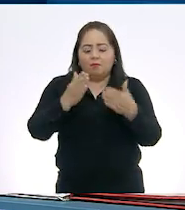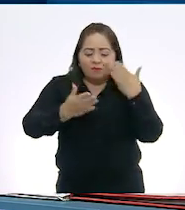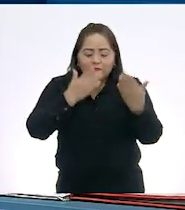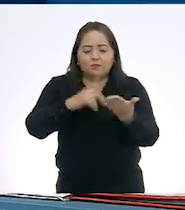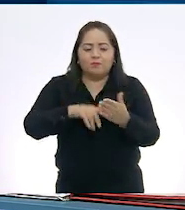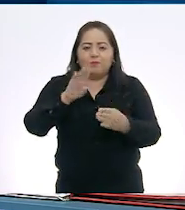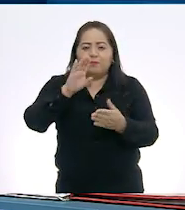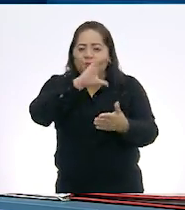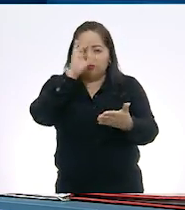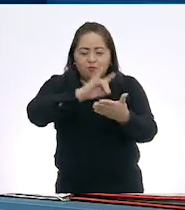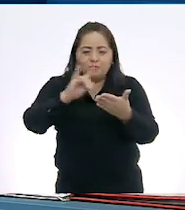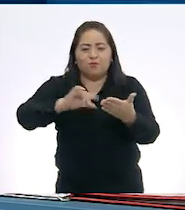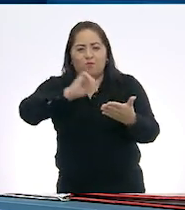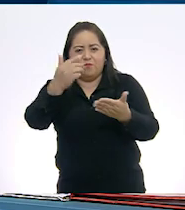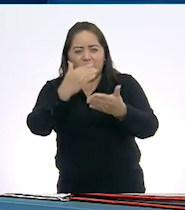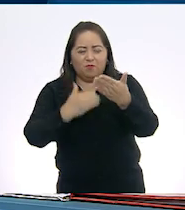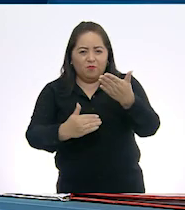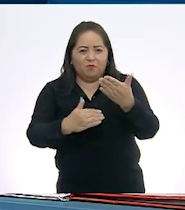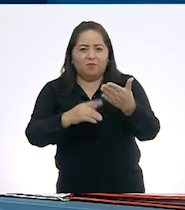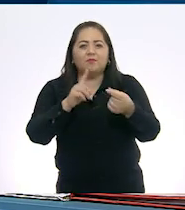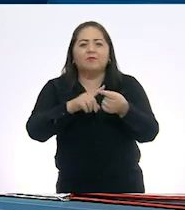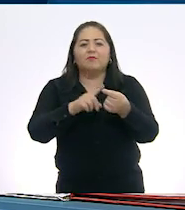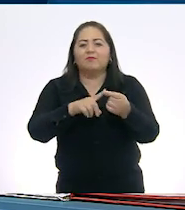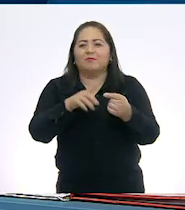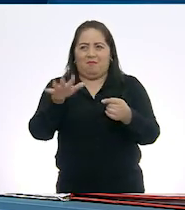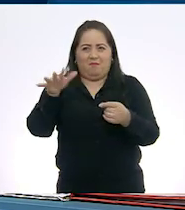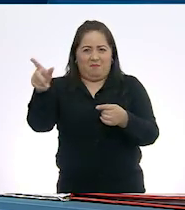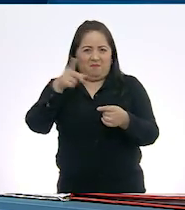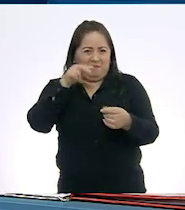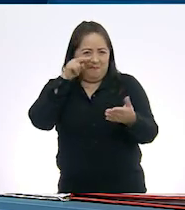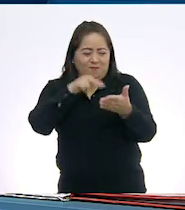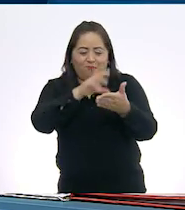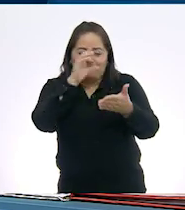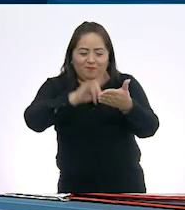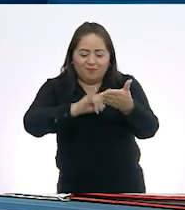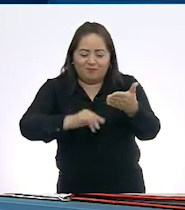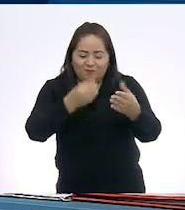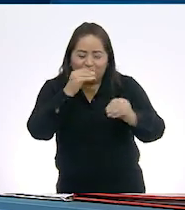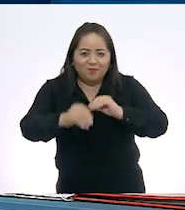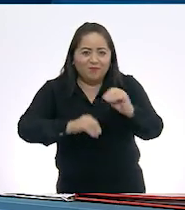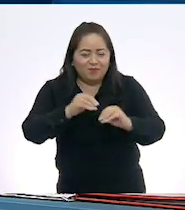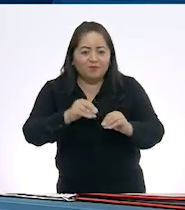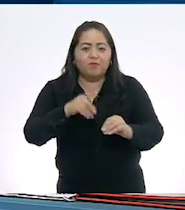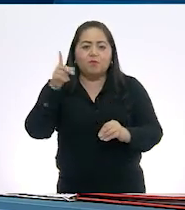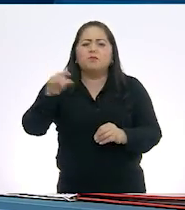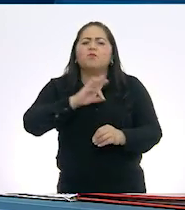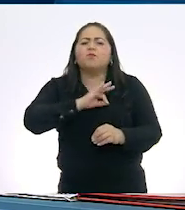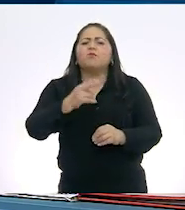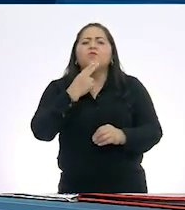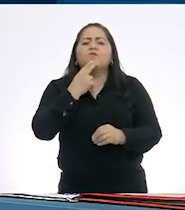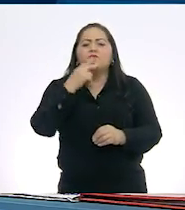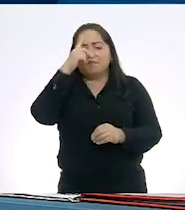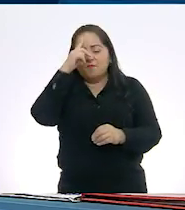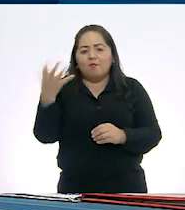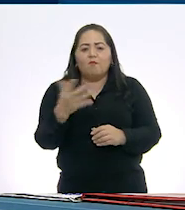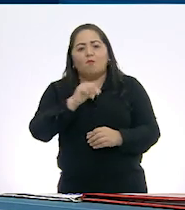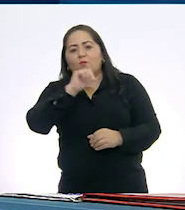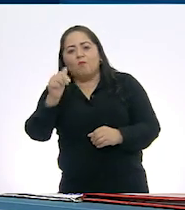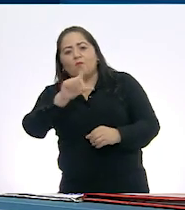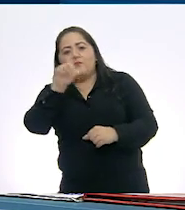biografías, autobiografías y un guión para radio, si no me equivoco. Bien, estos son los insumos que puedes utilizar para hacer tu producto final.